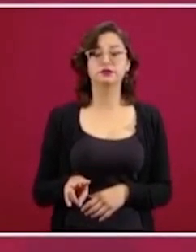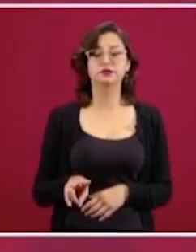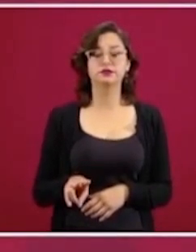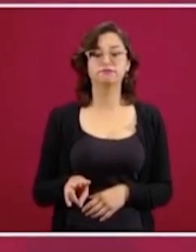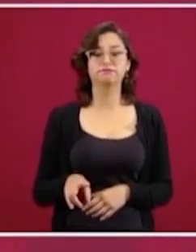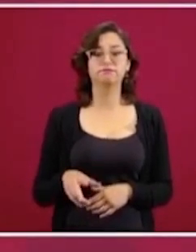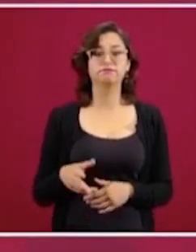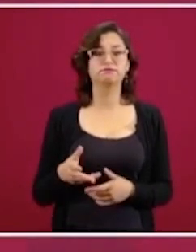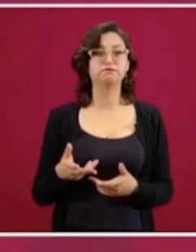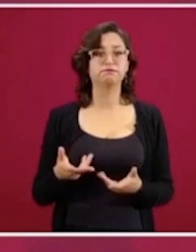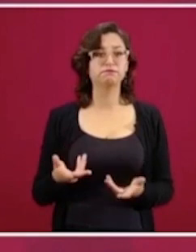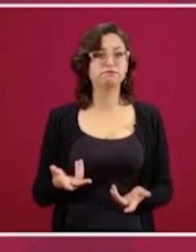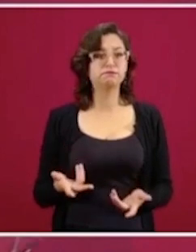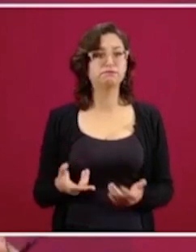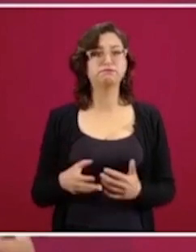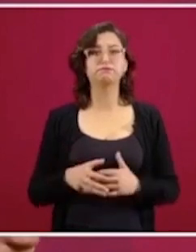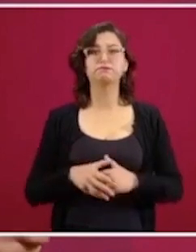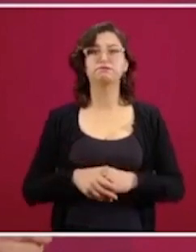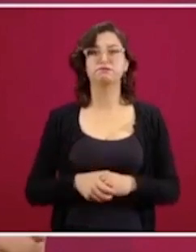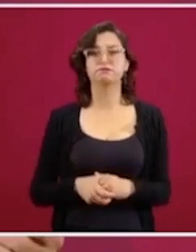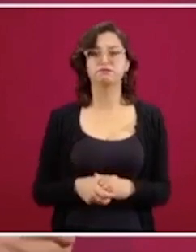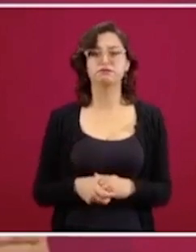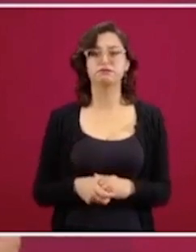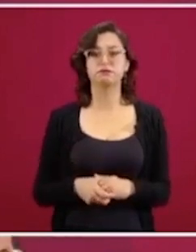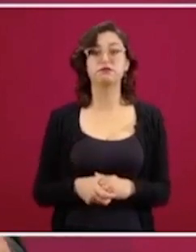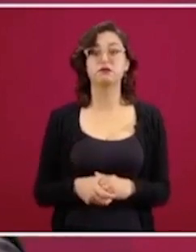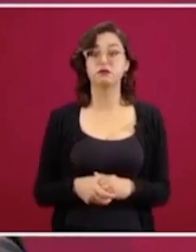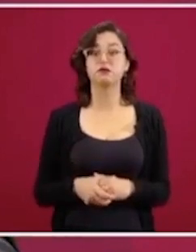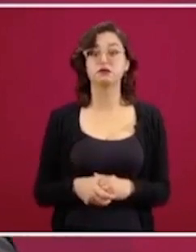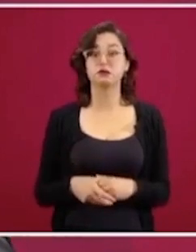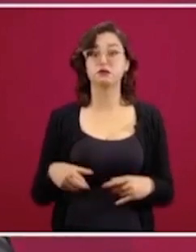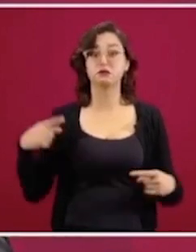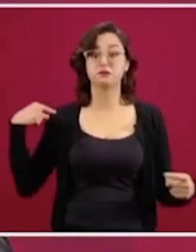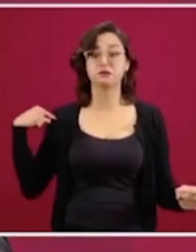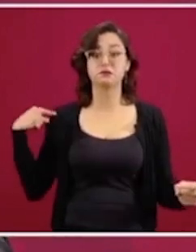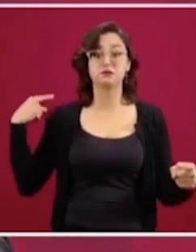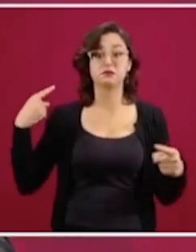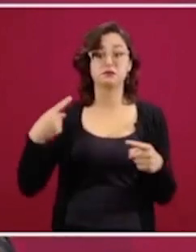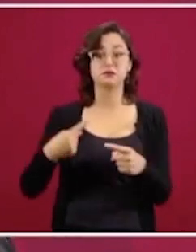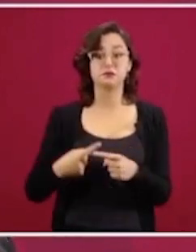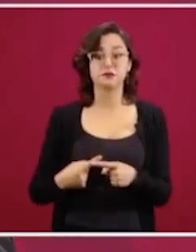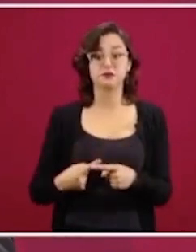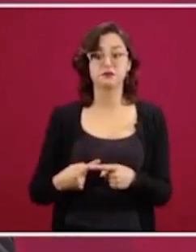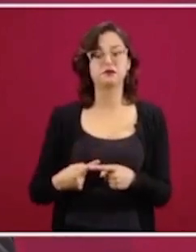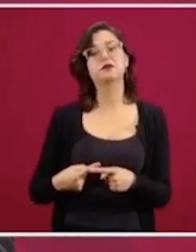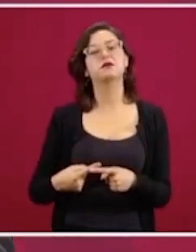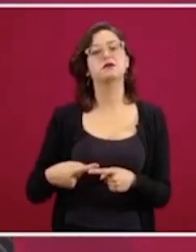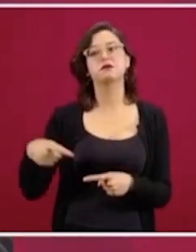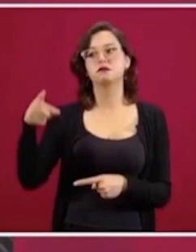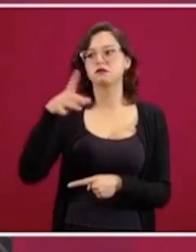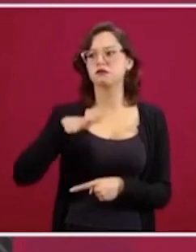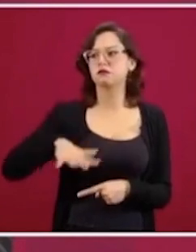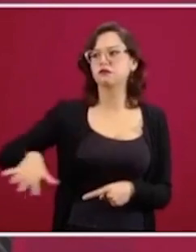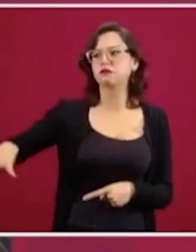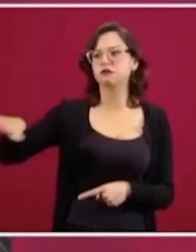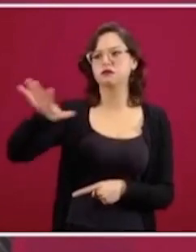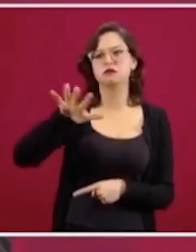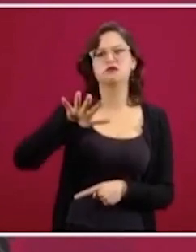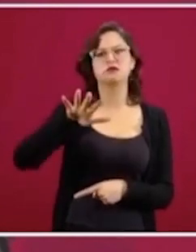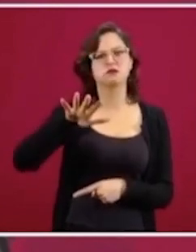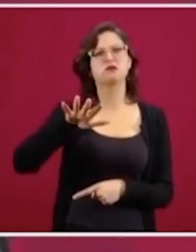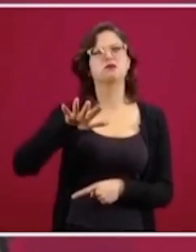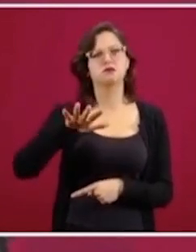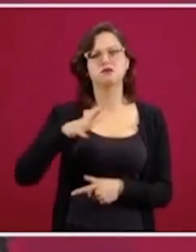realizó, lo que emergió, lo que